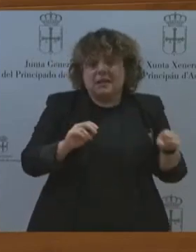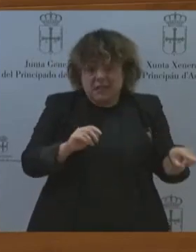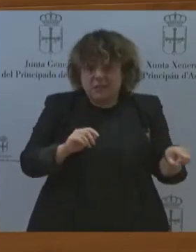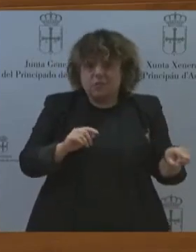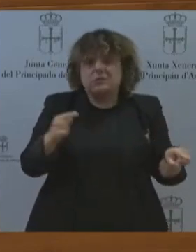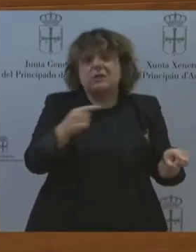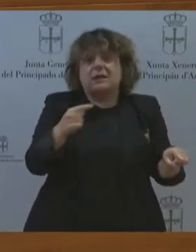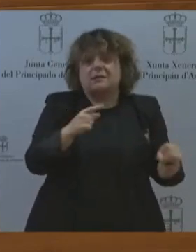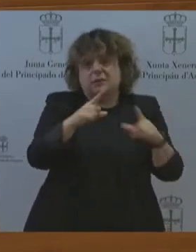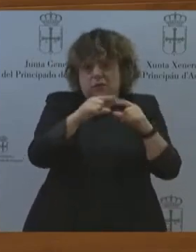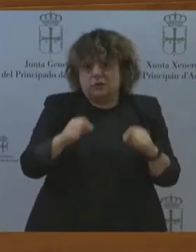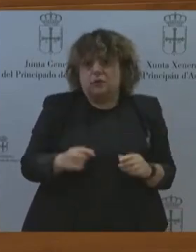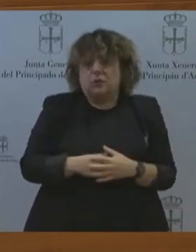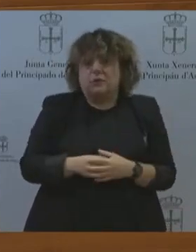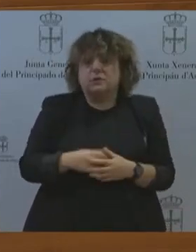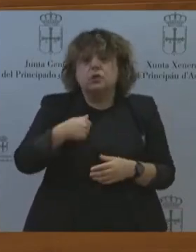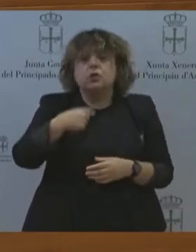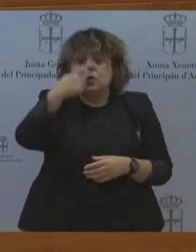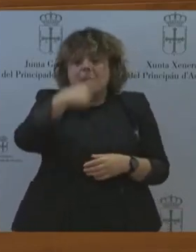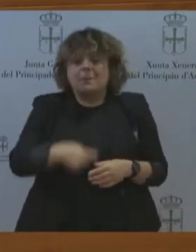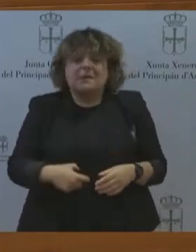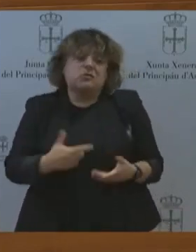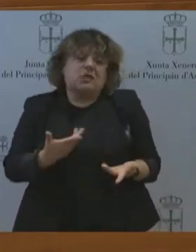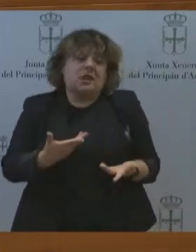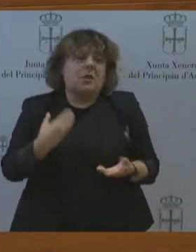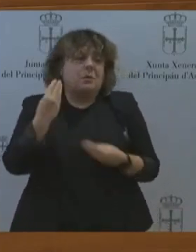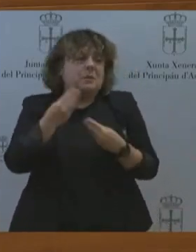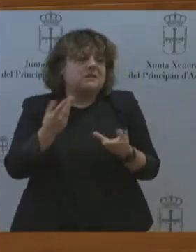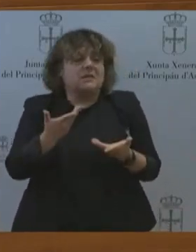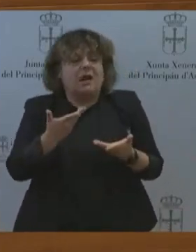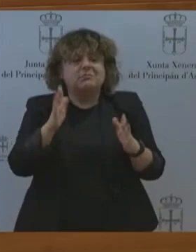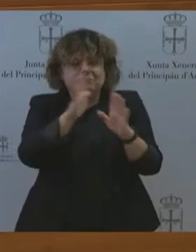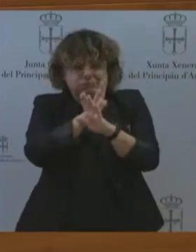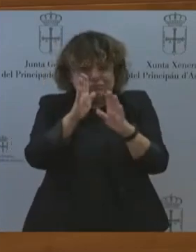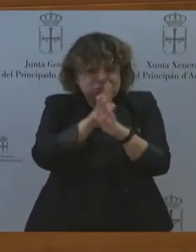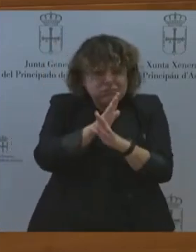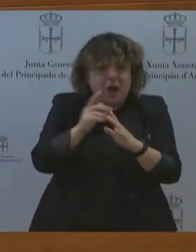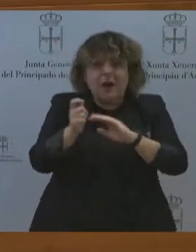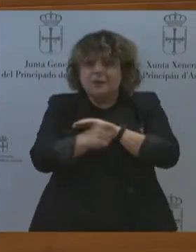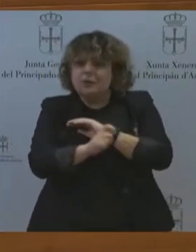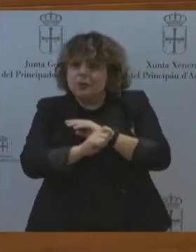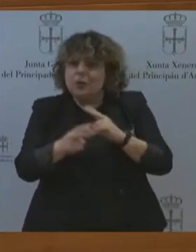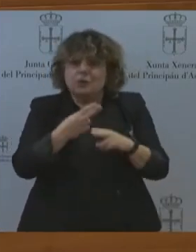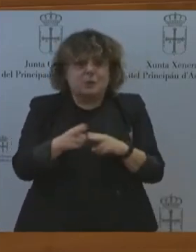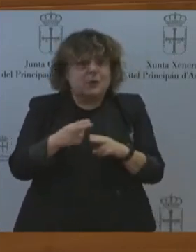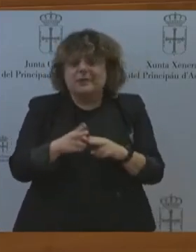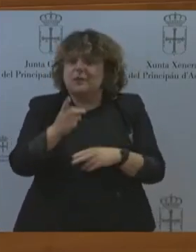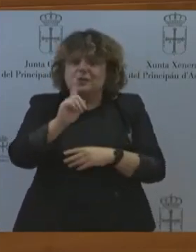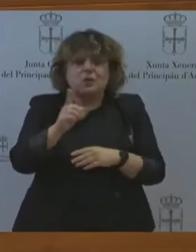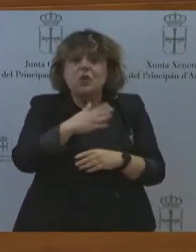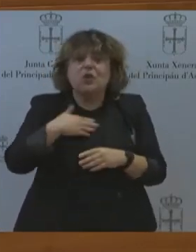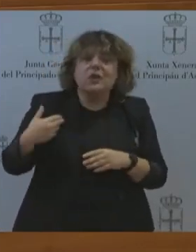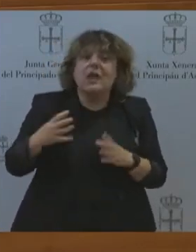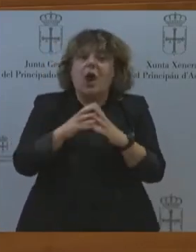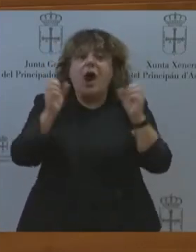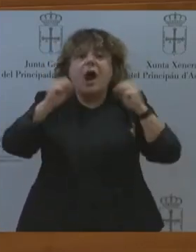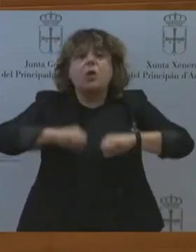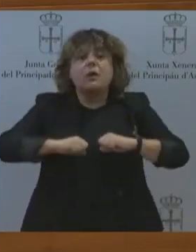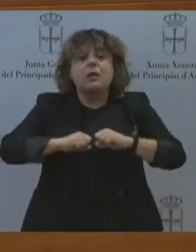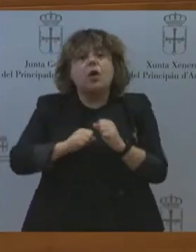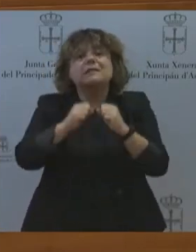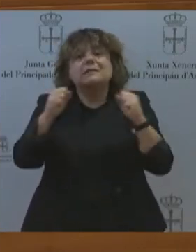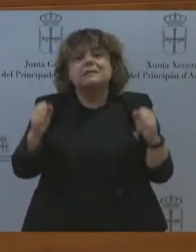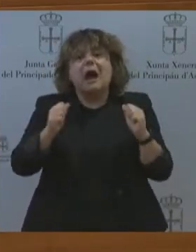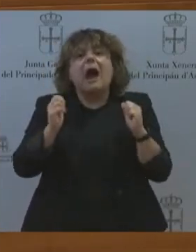regate corto o en las artimañas políticas. Soy partidario de los grandes acuerdos que hagan posible que Asturias, nuestra tierra, pueda